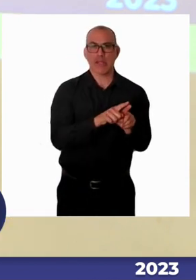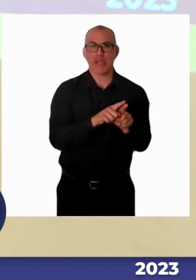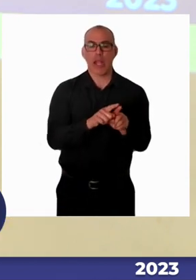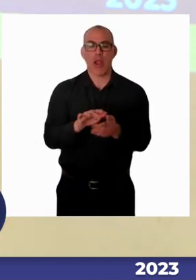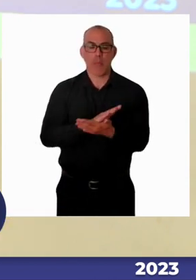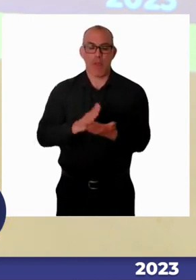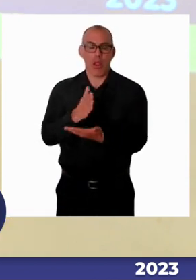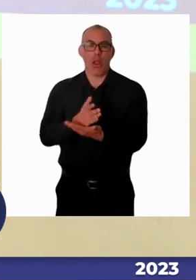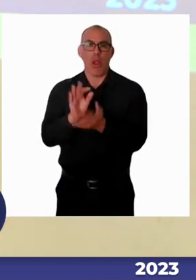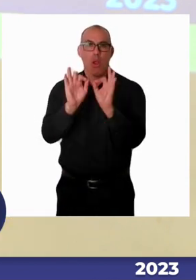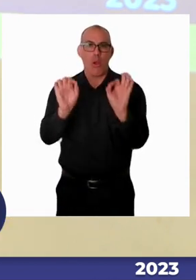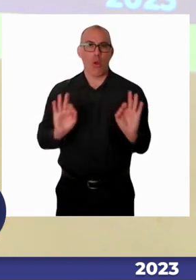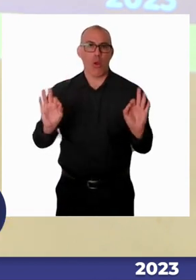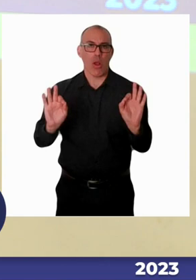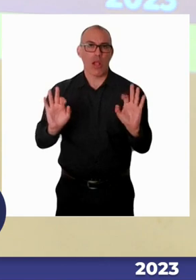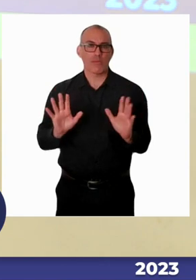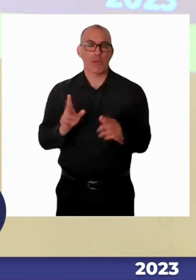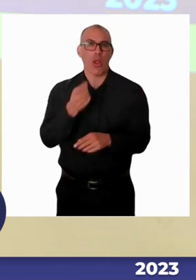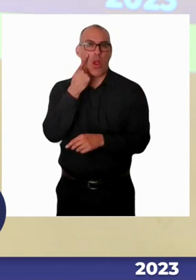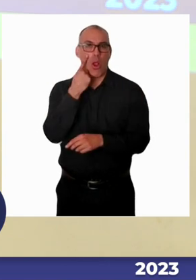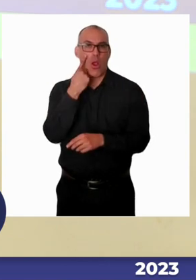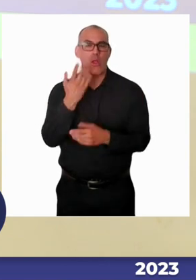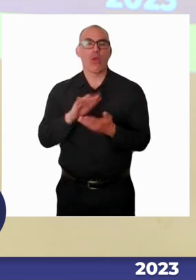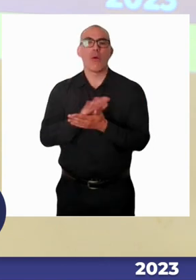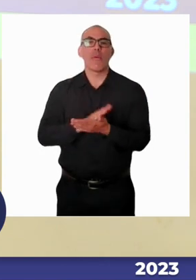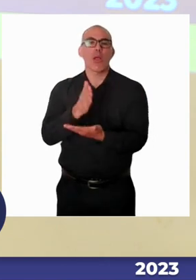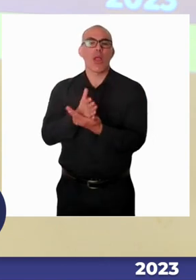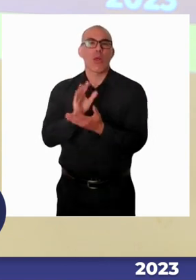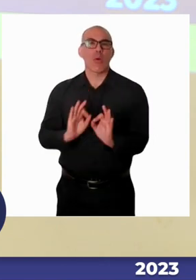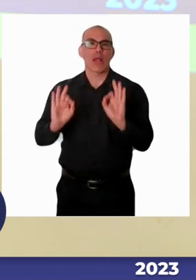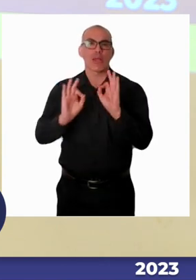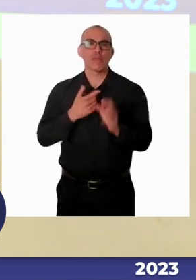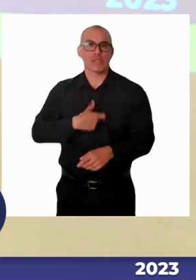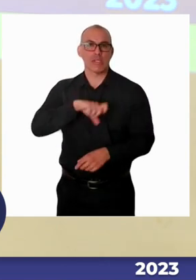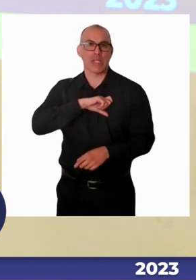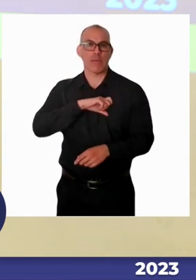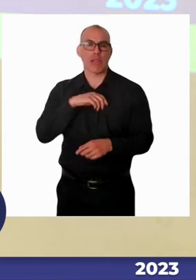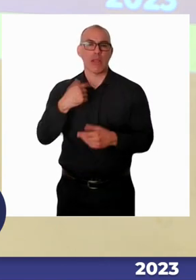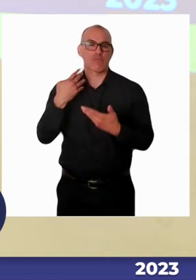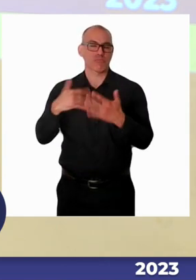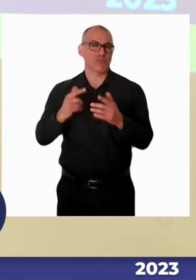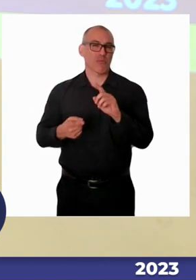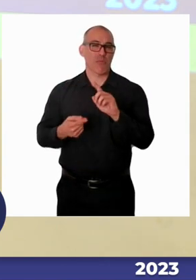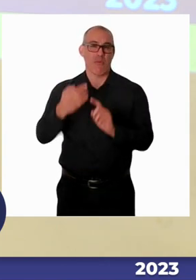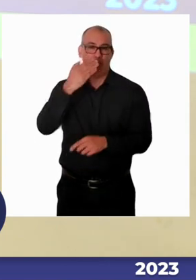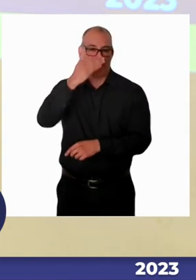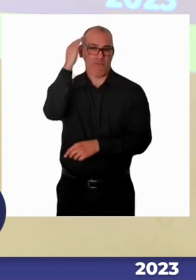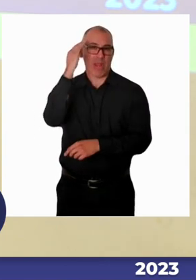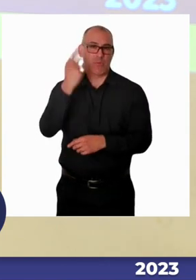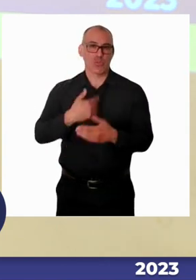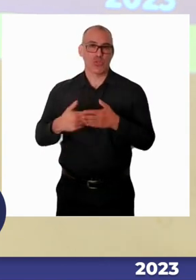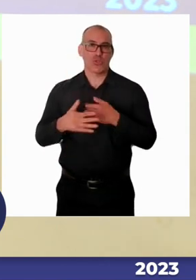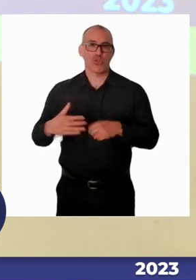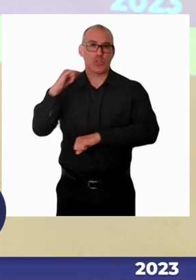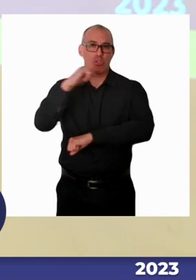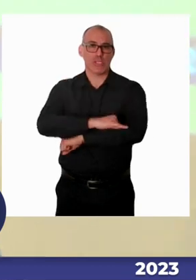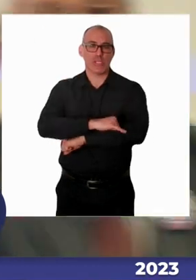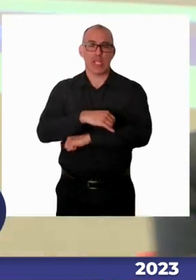todos los rincones de la región, grandes, pequeñas, como sea, en todas partes tenemos la misma necesidad. Diputada, ¿cómo está?